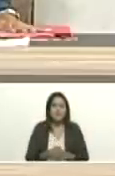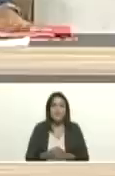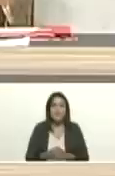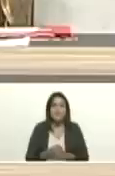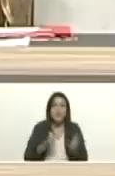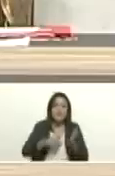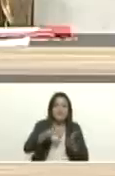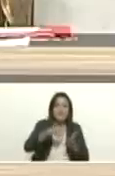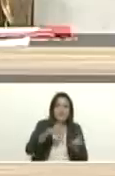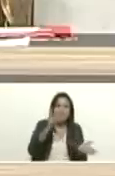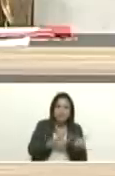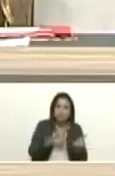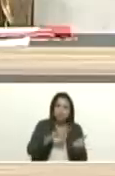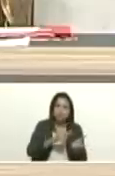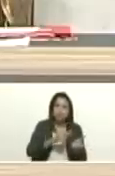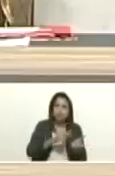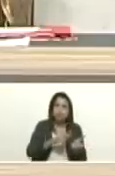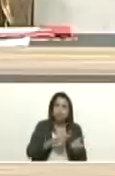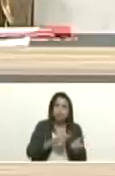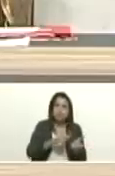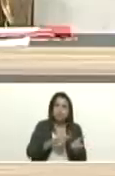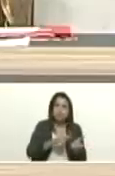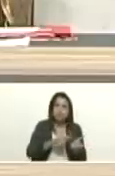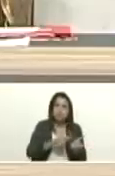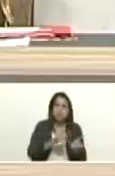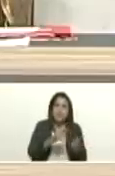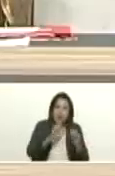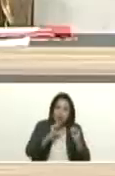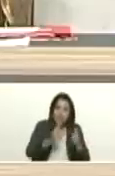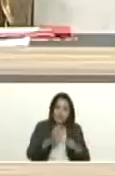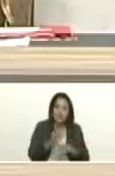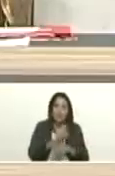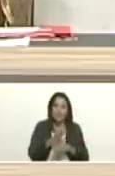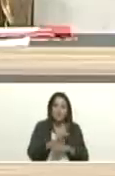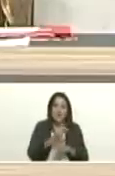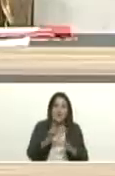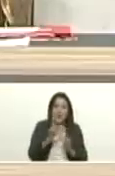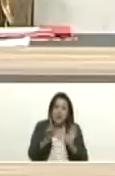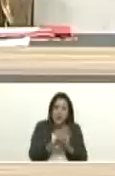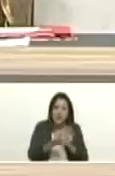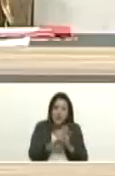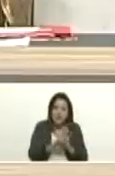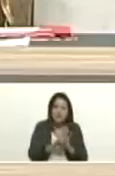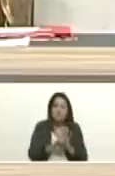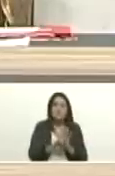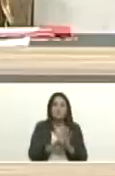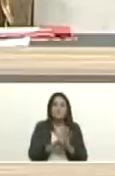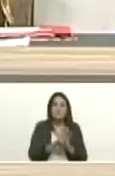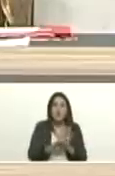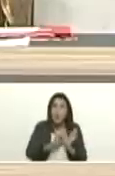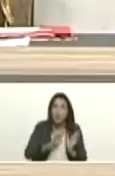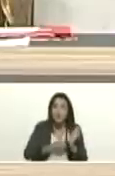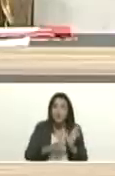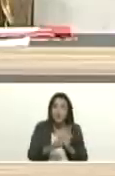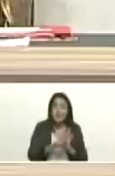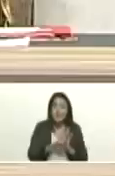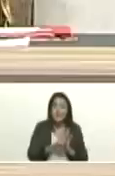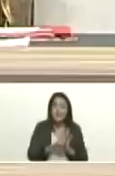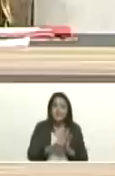firmar la ley para que la ley comience a hacer su trabajo y